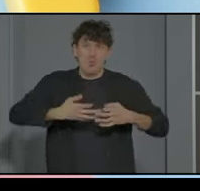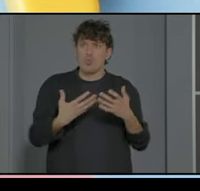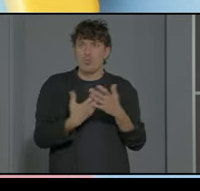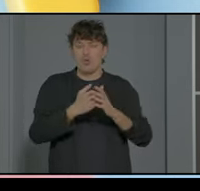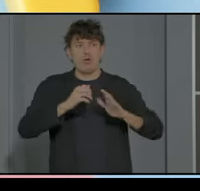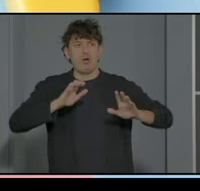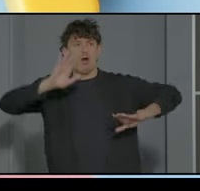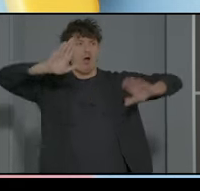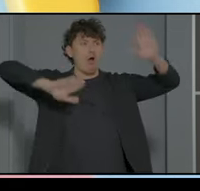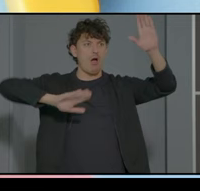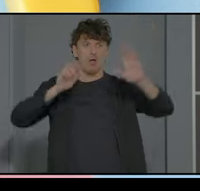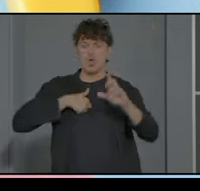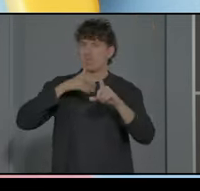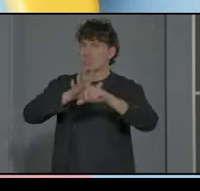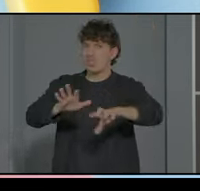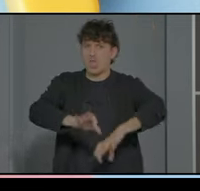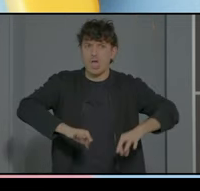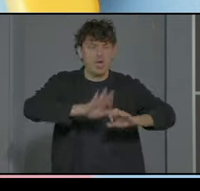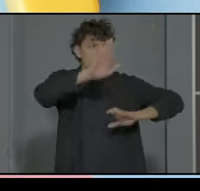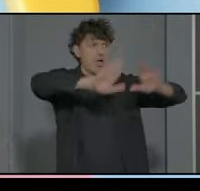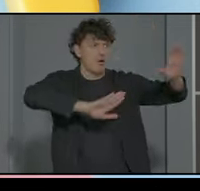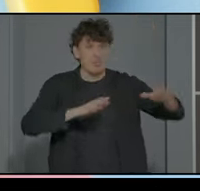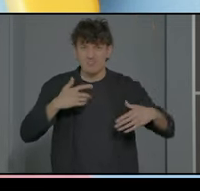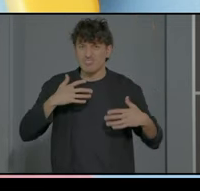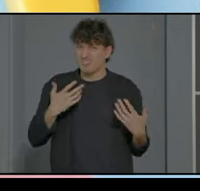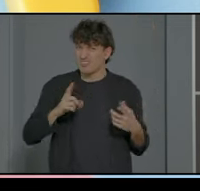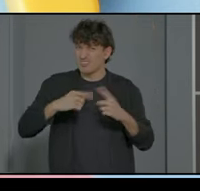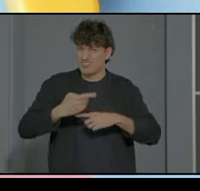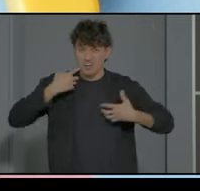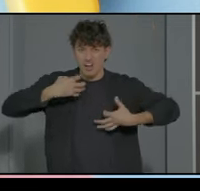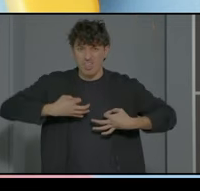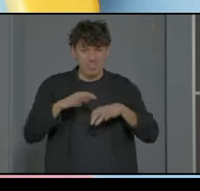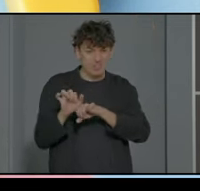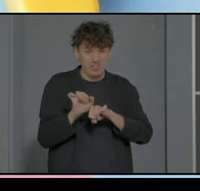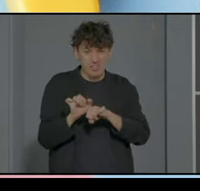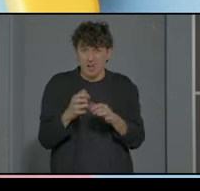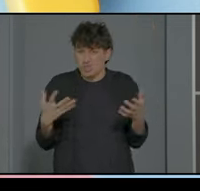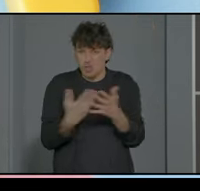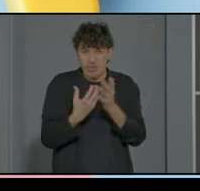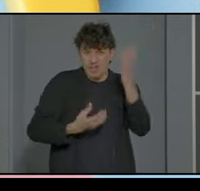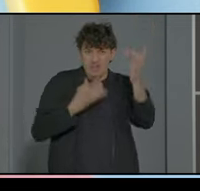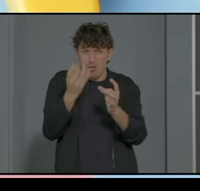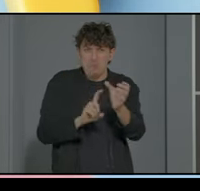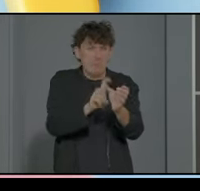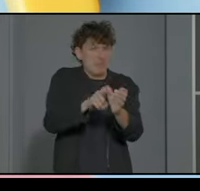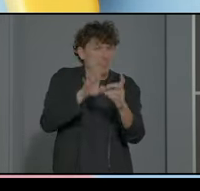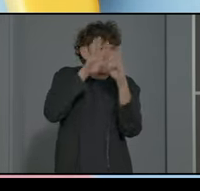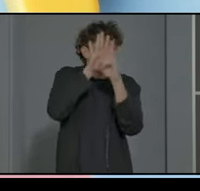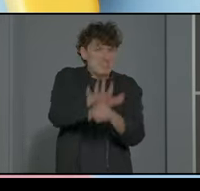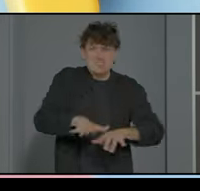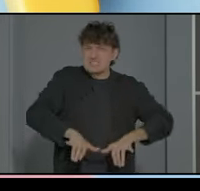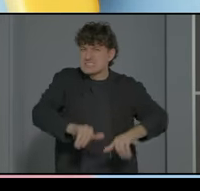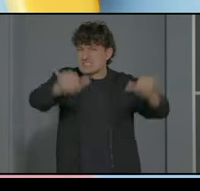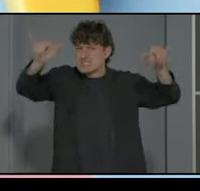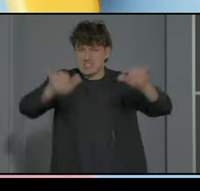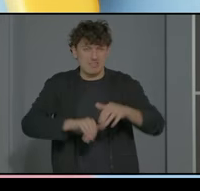pero cuando realmente hay que estar ahí y tenemos que defender que participe de todas las actividades sin ningún tipo de discriminación y eso es